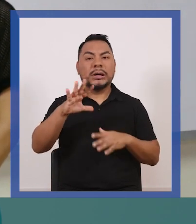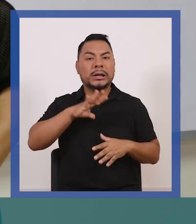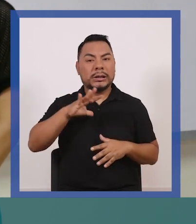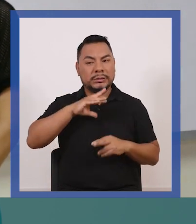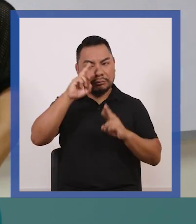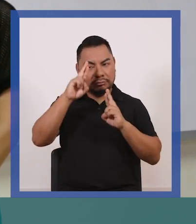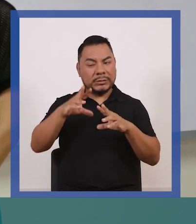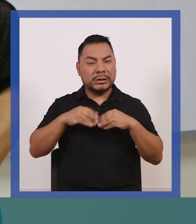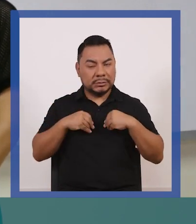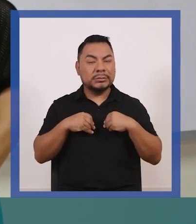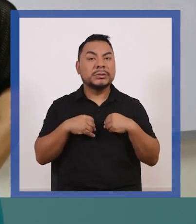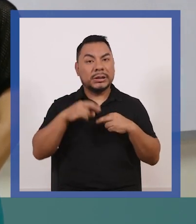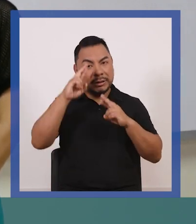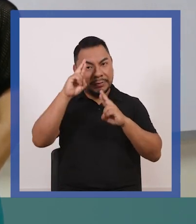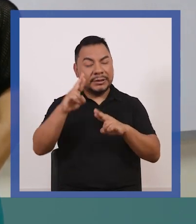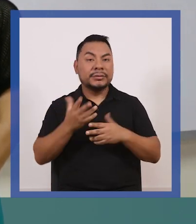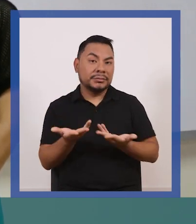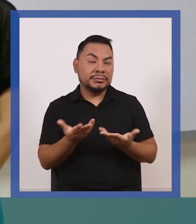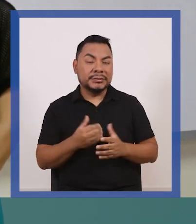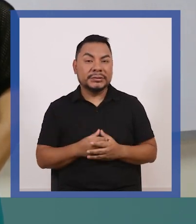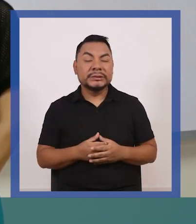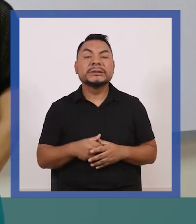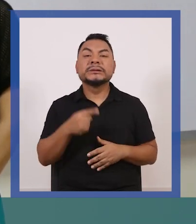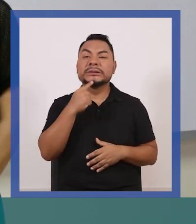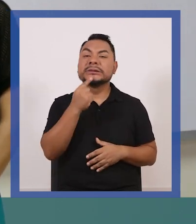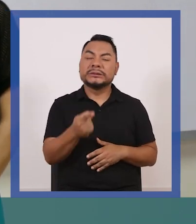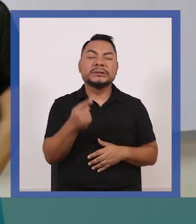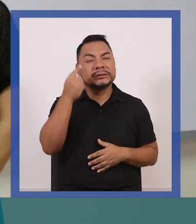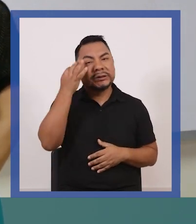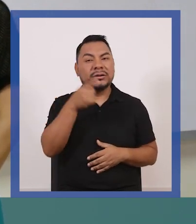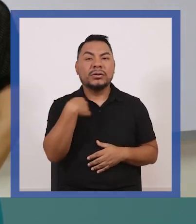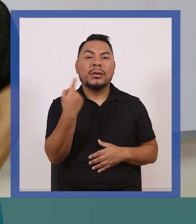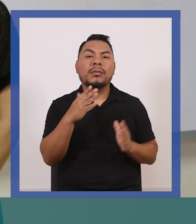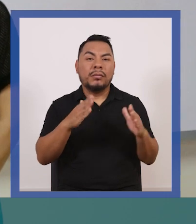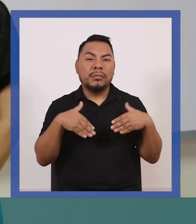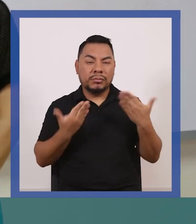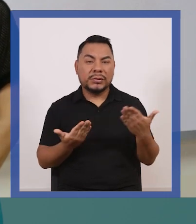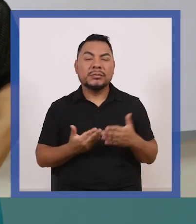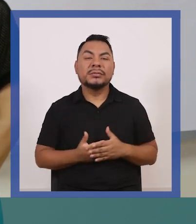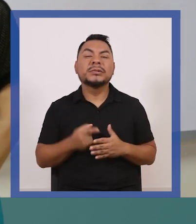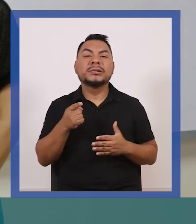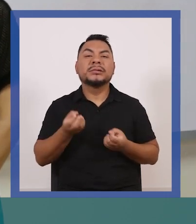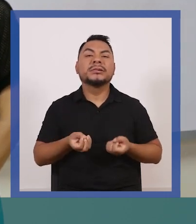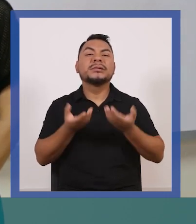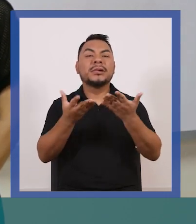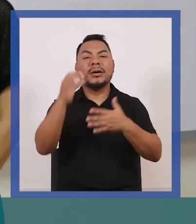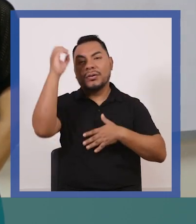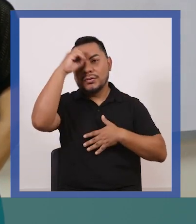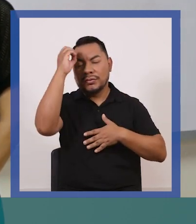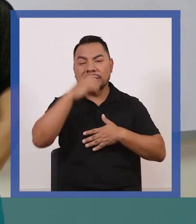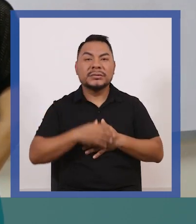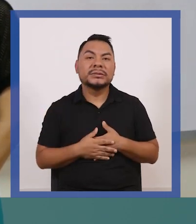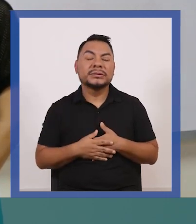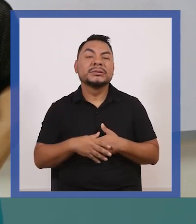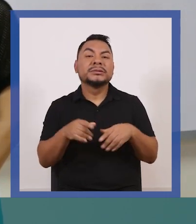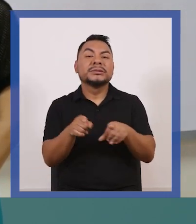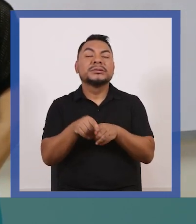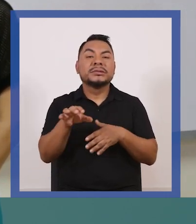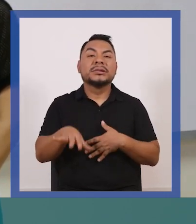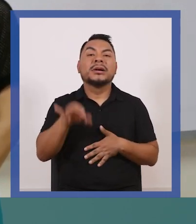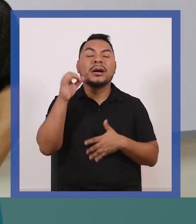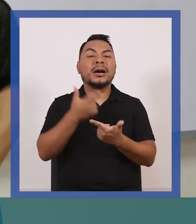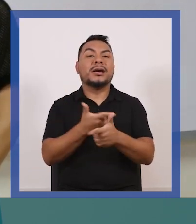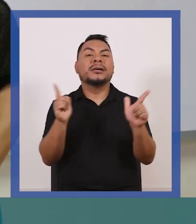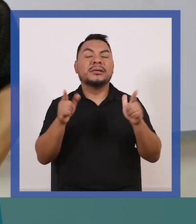se va a dar pie al respeto. Entonces, así yo creo que todos vamos a poder dar nuestra opinión y